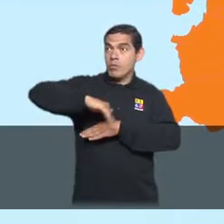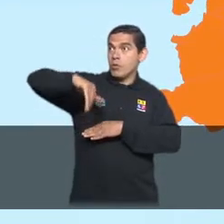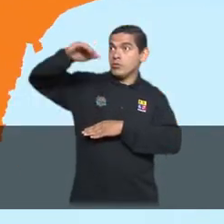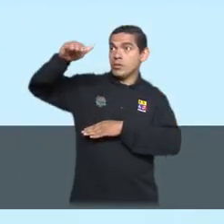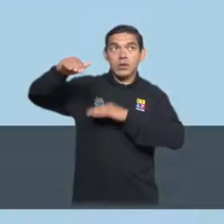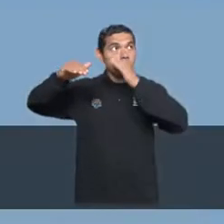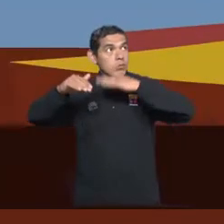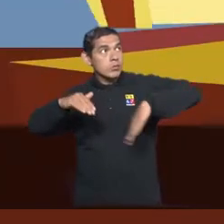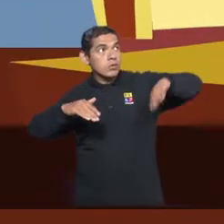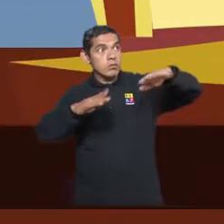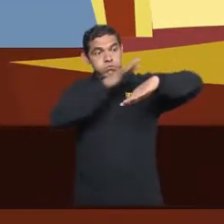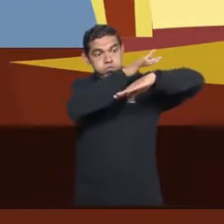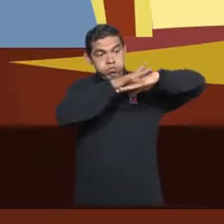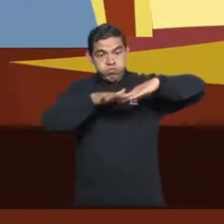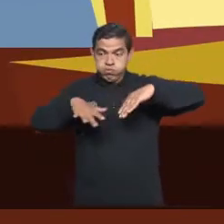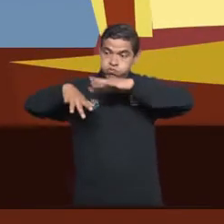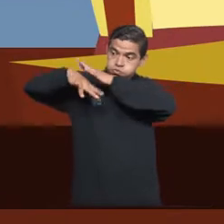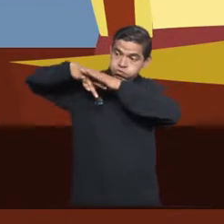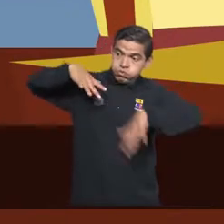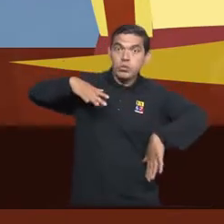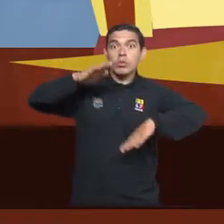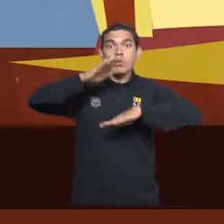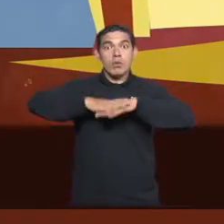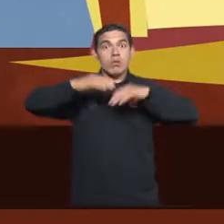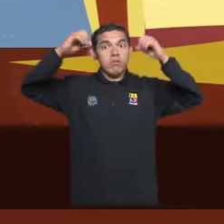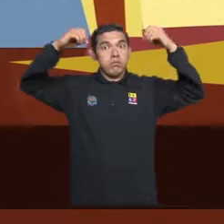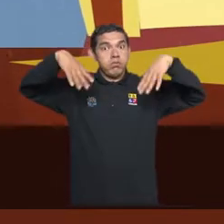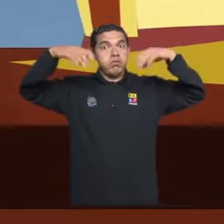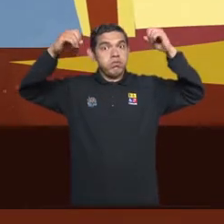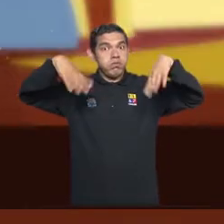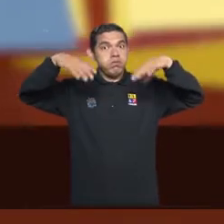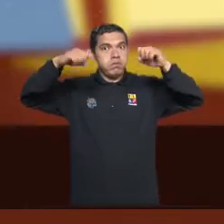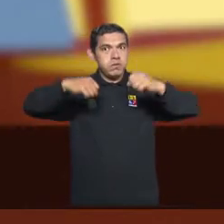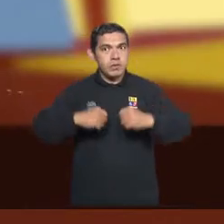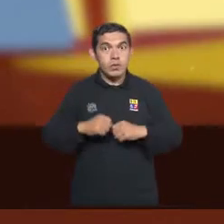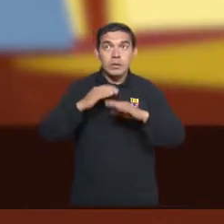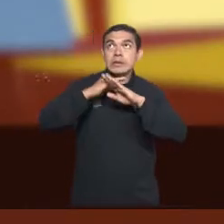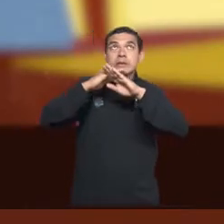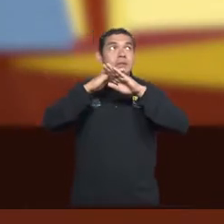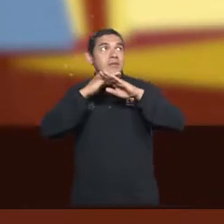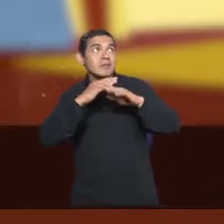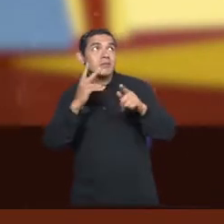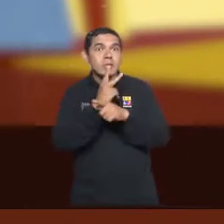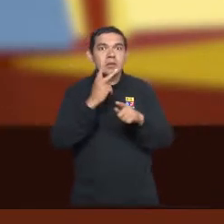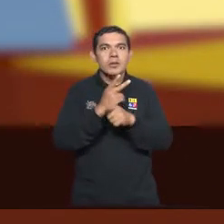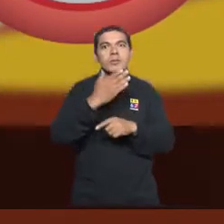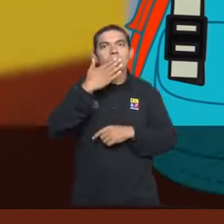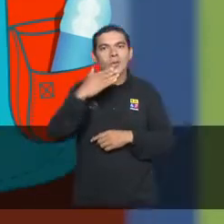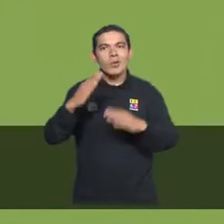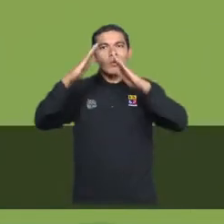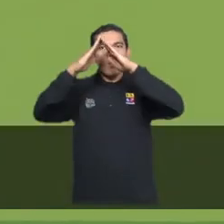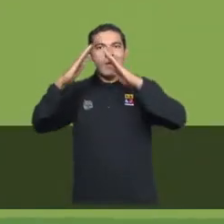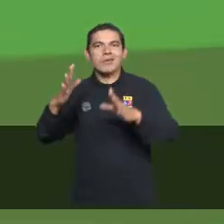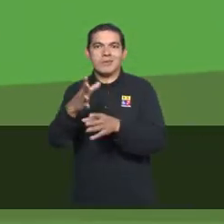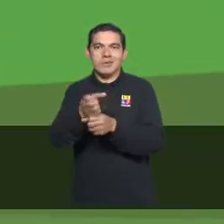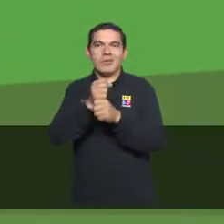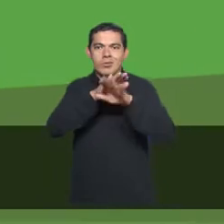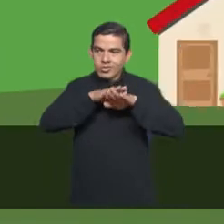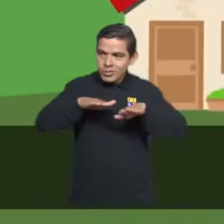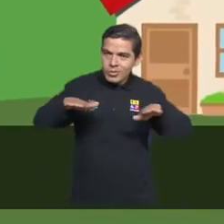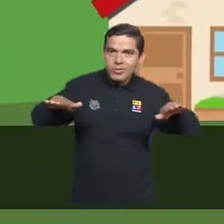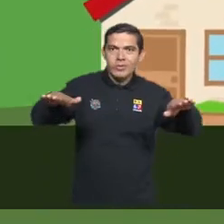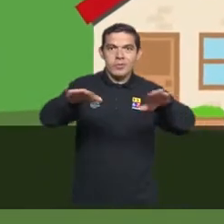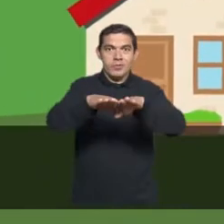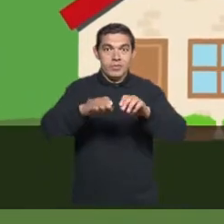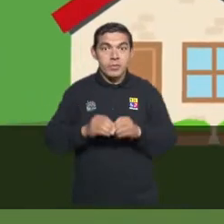Ecuador es propenso a deslizamientos, especialmente en épocas lluviosas. No te expongas a este riesgo. Busca lugares seguros